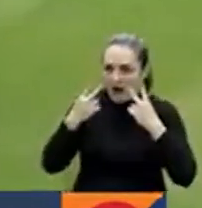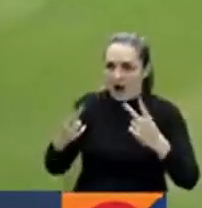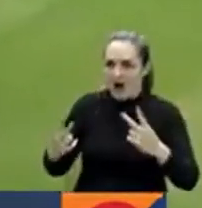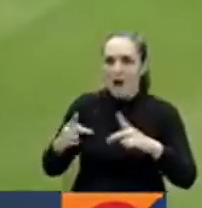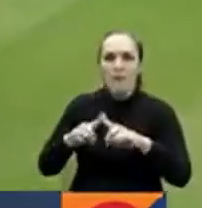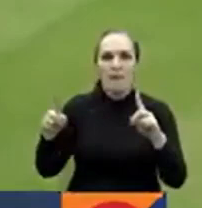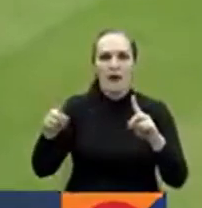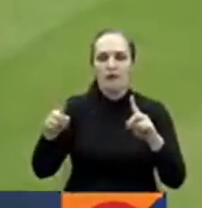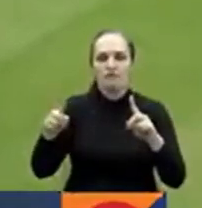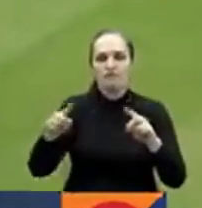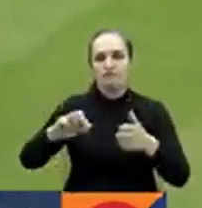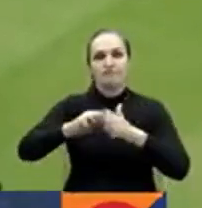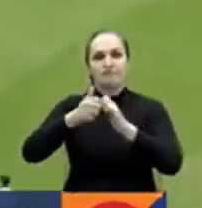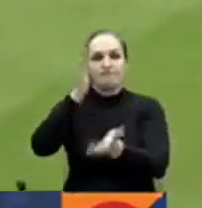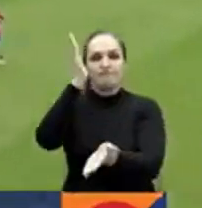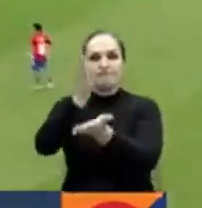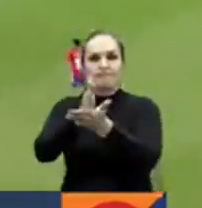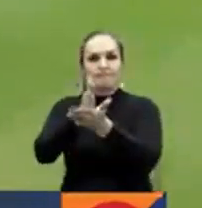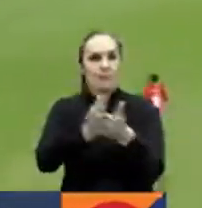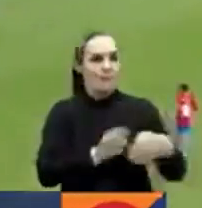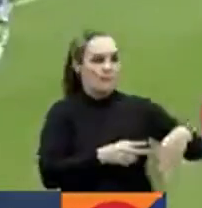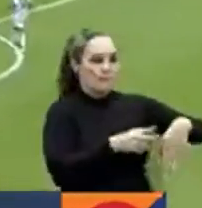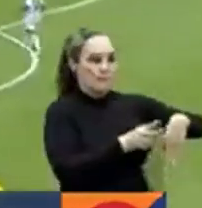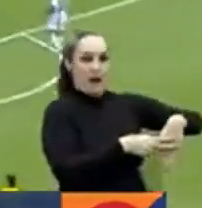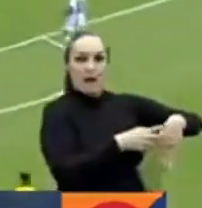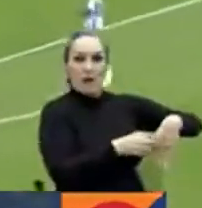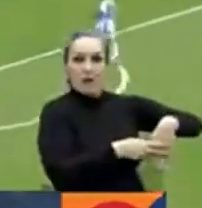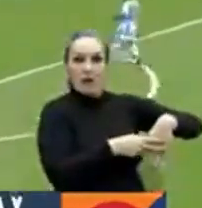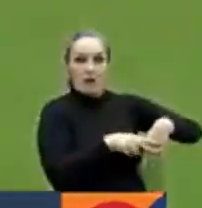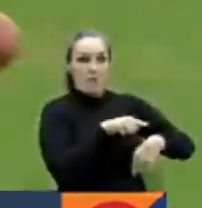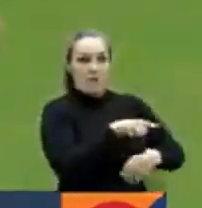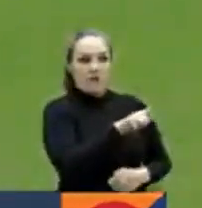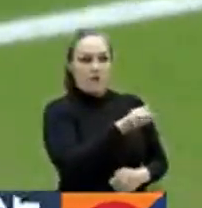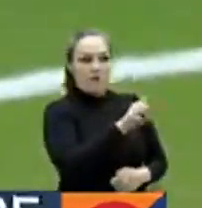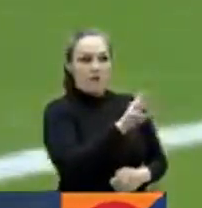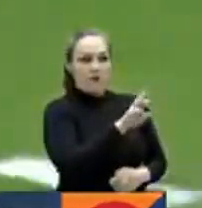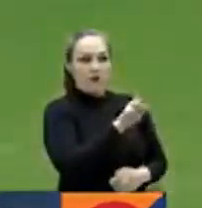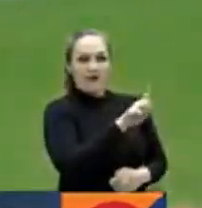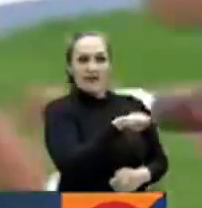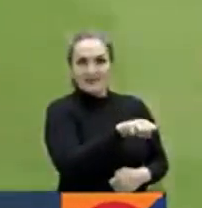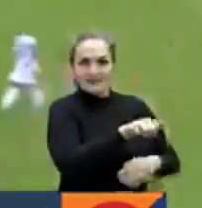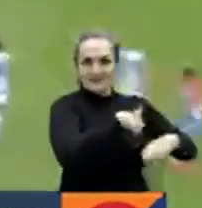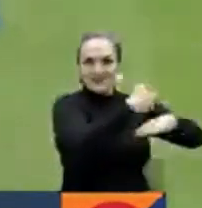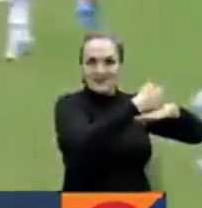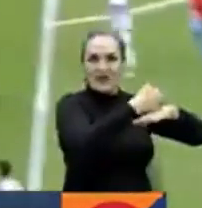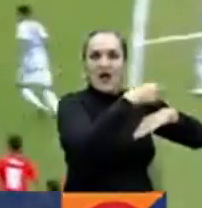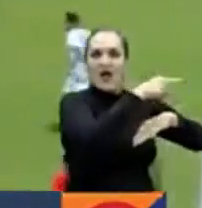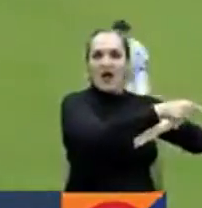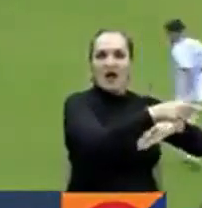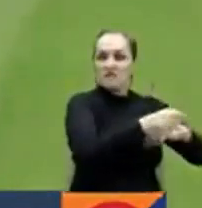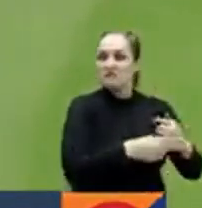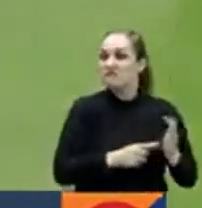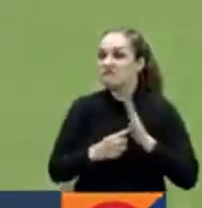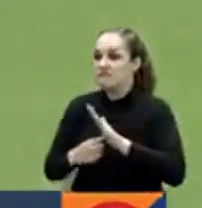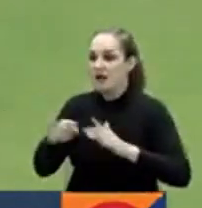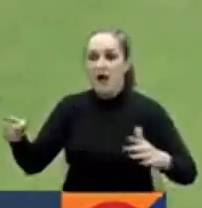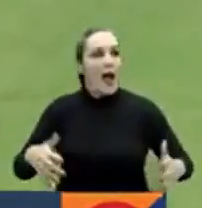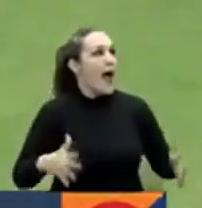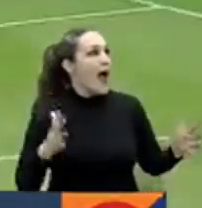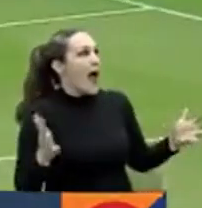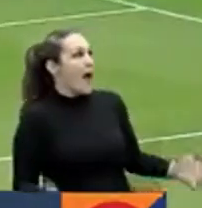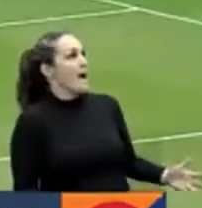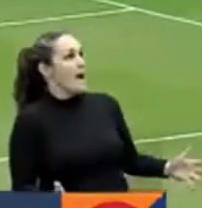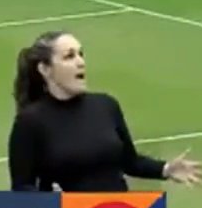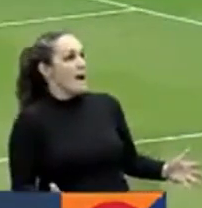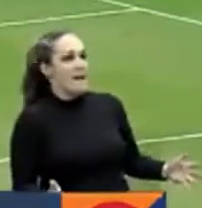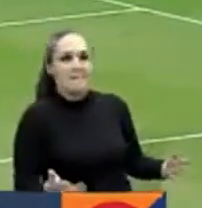suramericano para Argentina. El paraguayo Gilberto Flores sorprendió al albiceleste y al arquero que levantó la copa en Catar con este primer